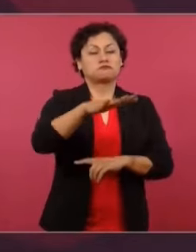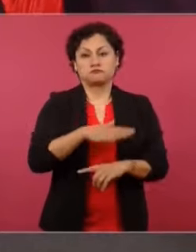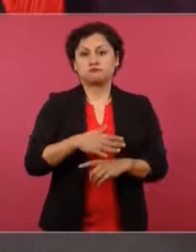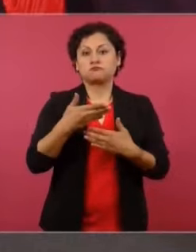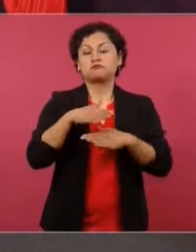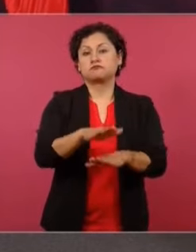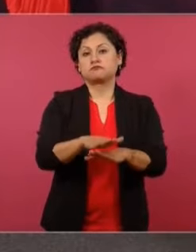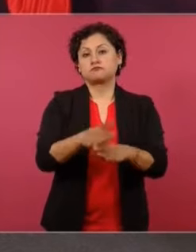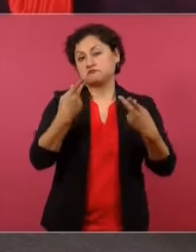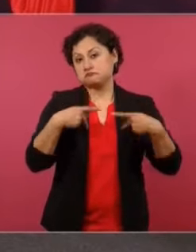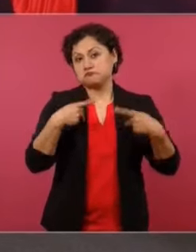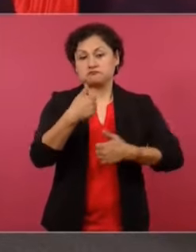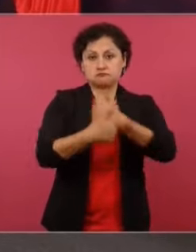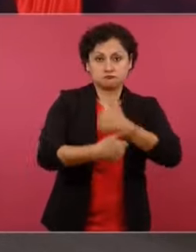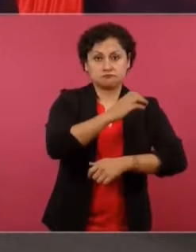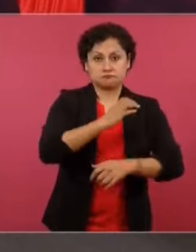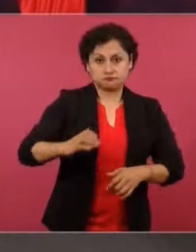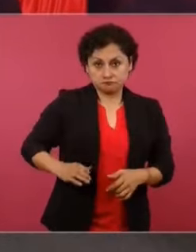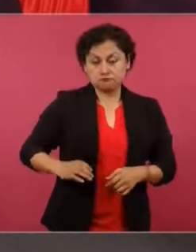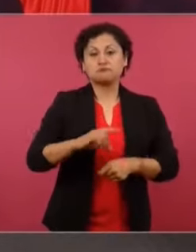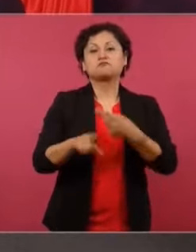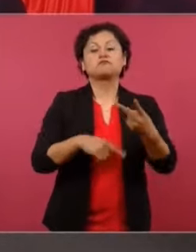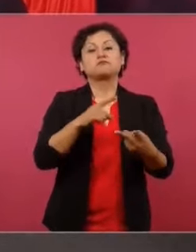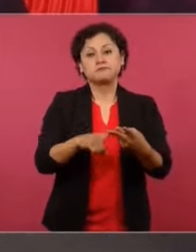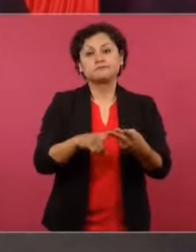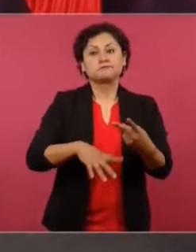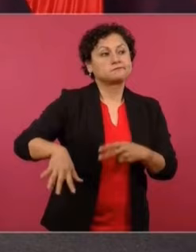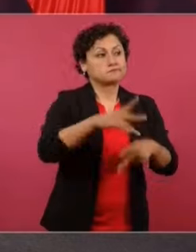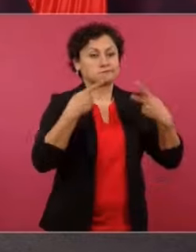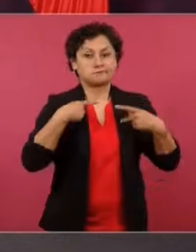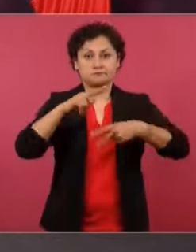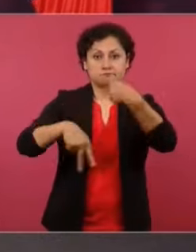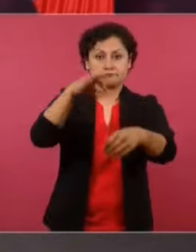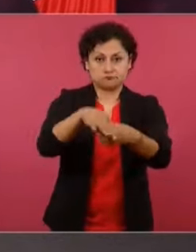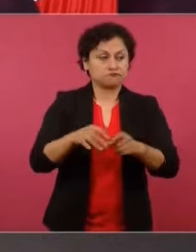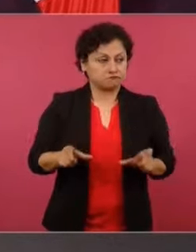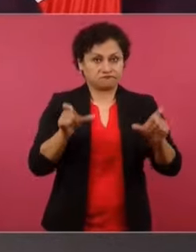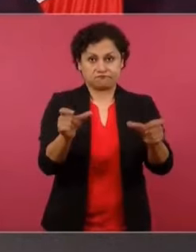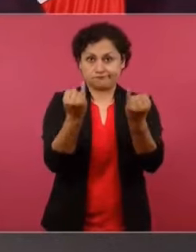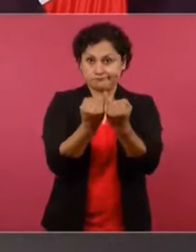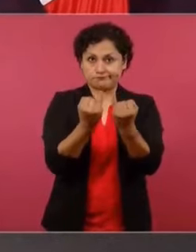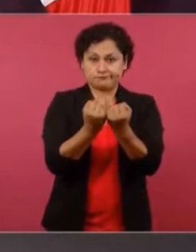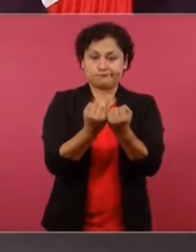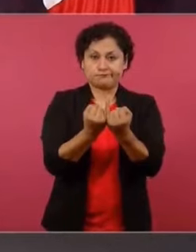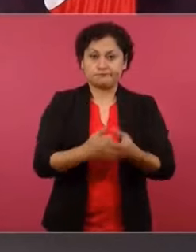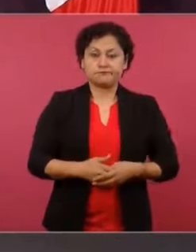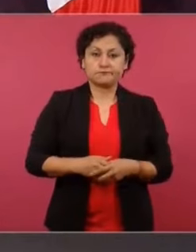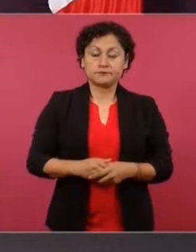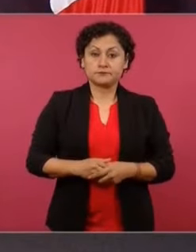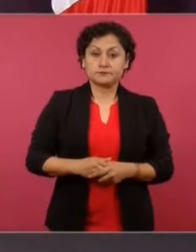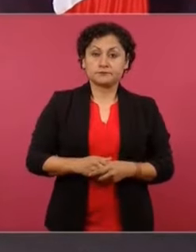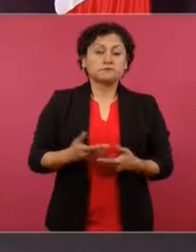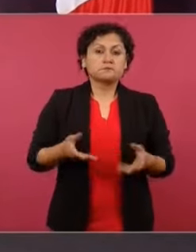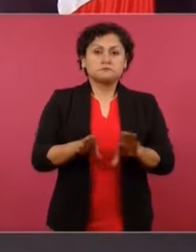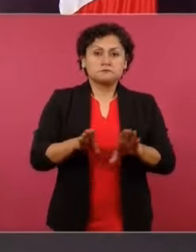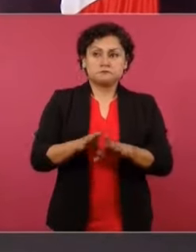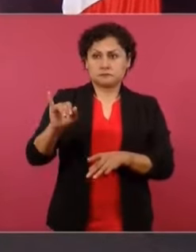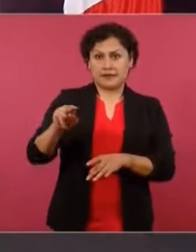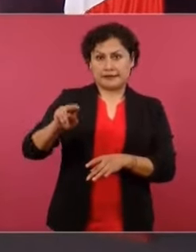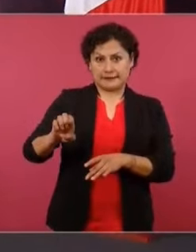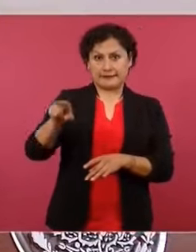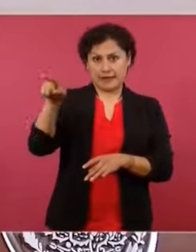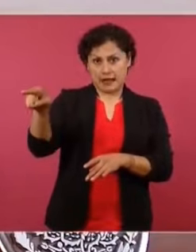a los candidatos, a los ciudadanos, y es a través del INE